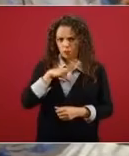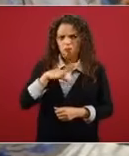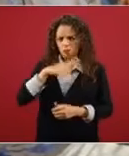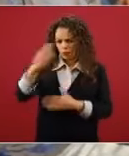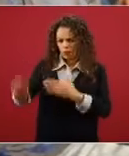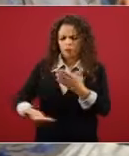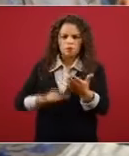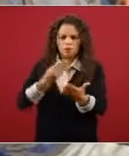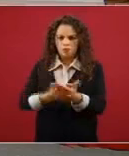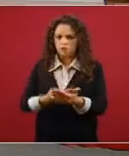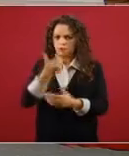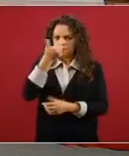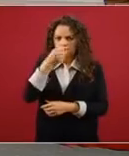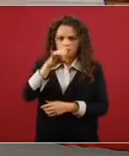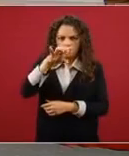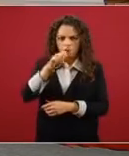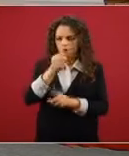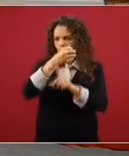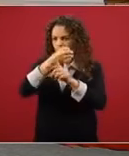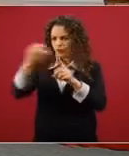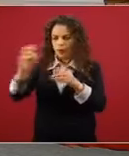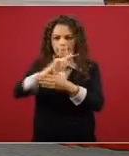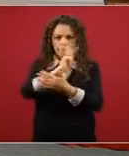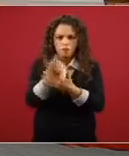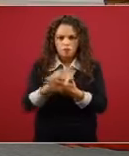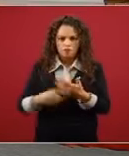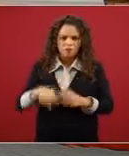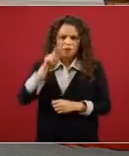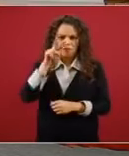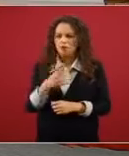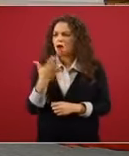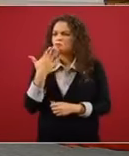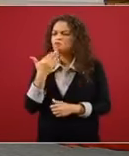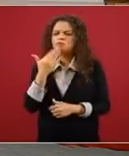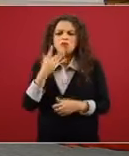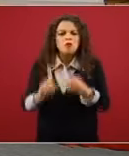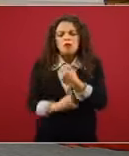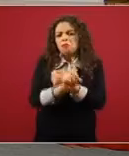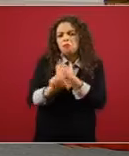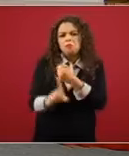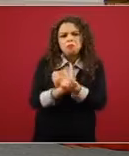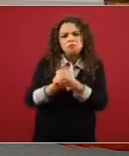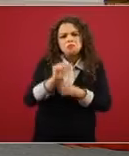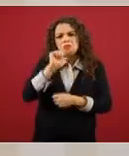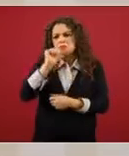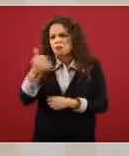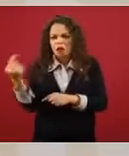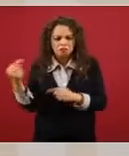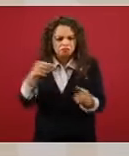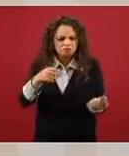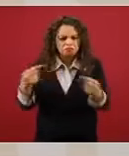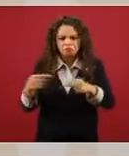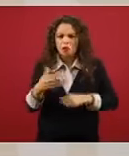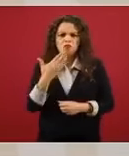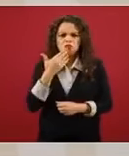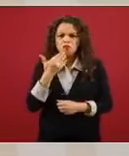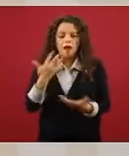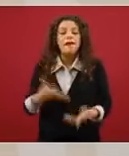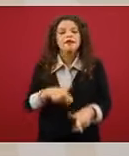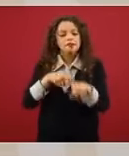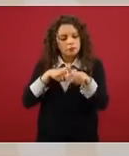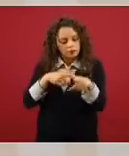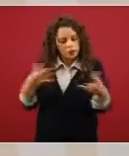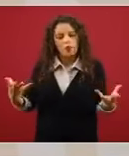por lo que no veo conflicto alguno y seguiremos trabajando. Además,